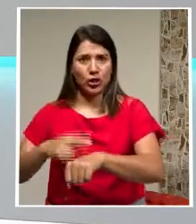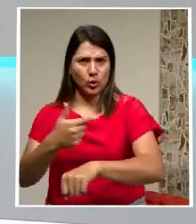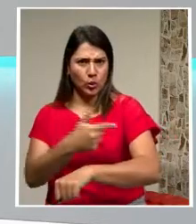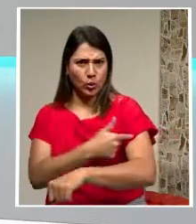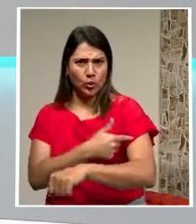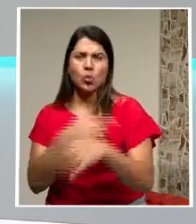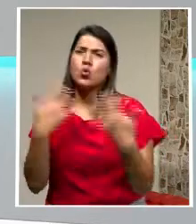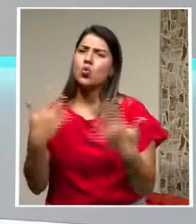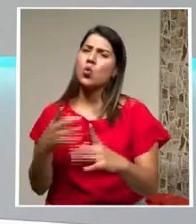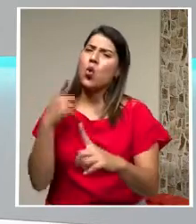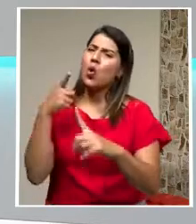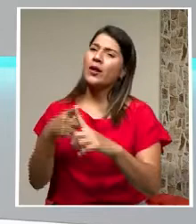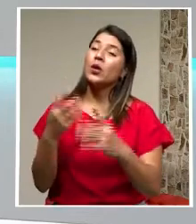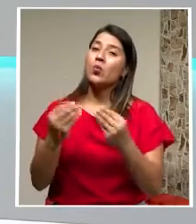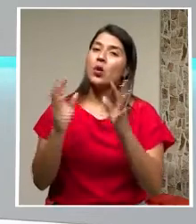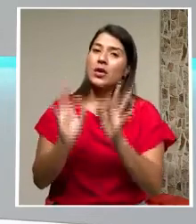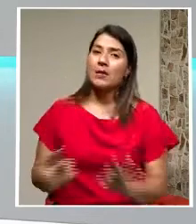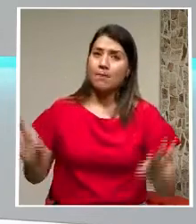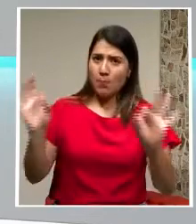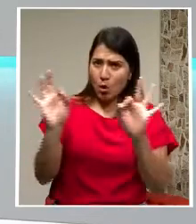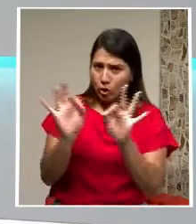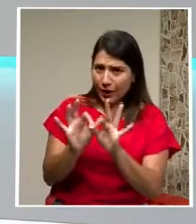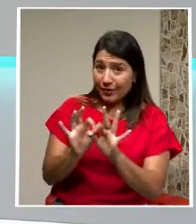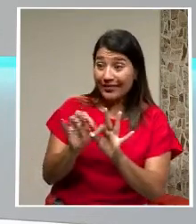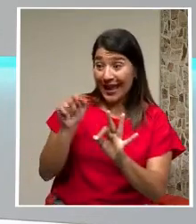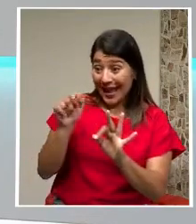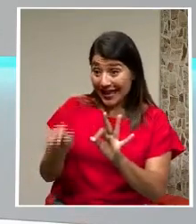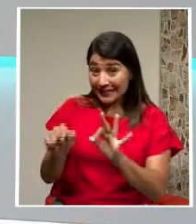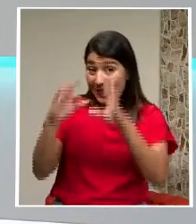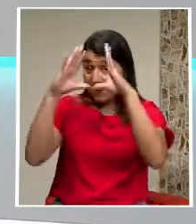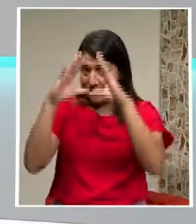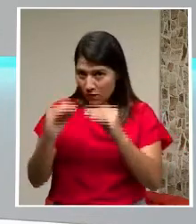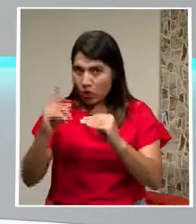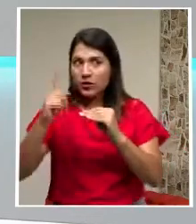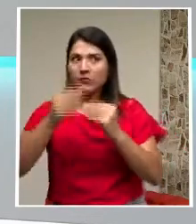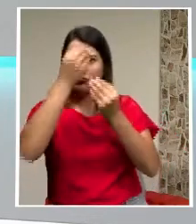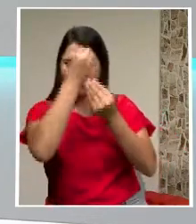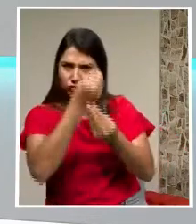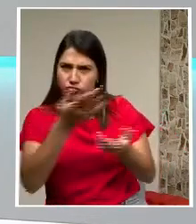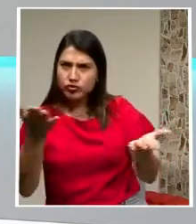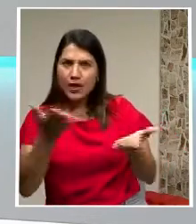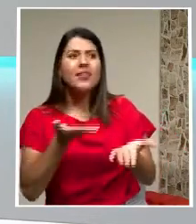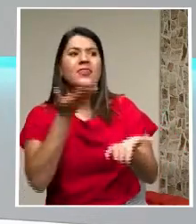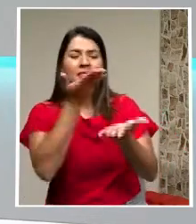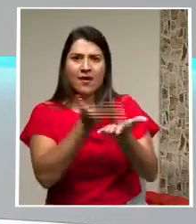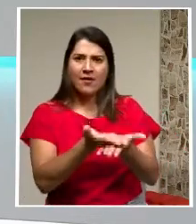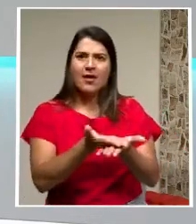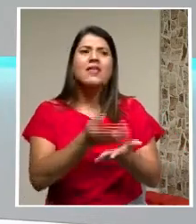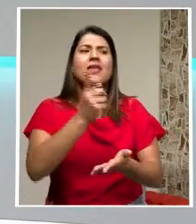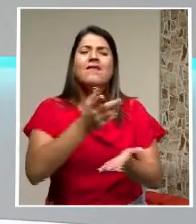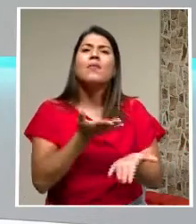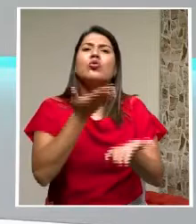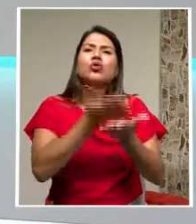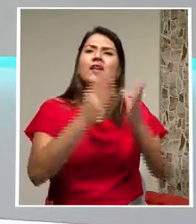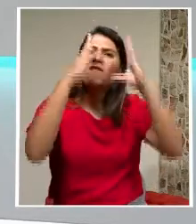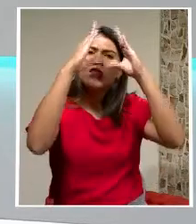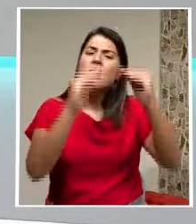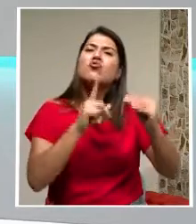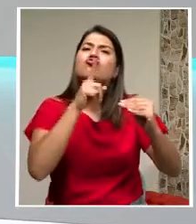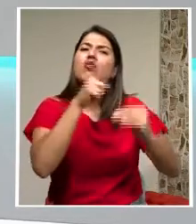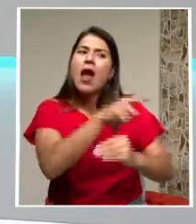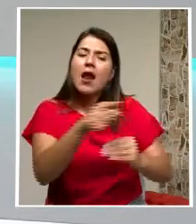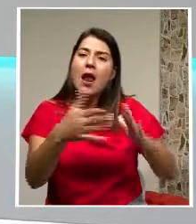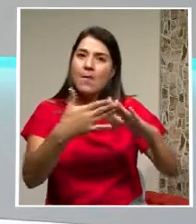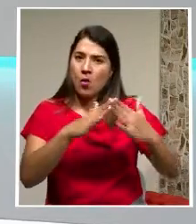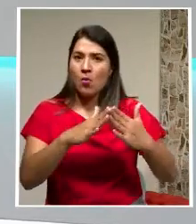importante Es un enfoque Informativo Muy importante Hay que darle Certezas A la población Hay que darle Certezas A